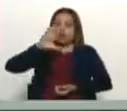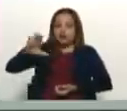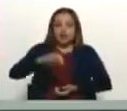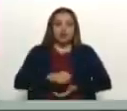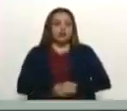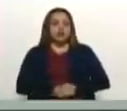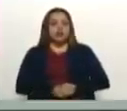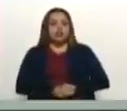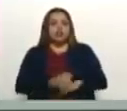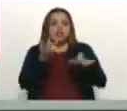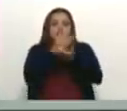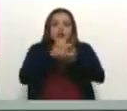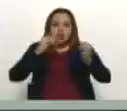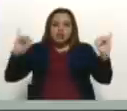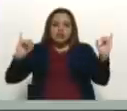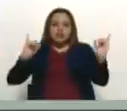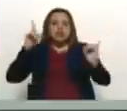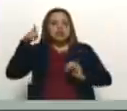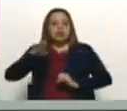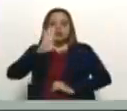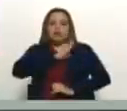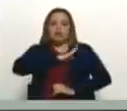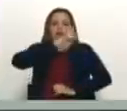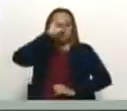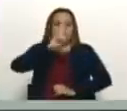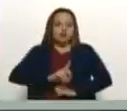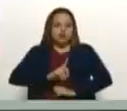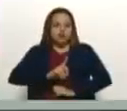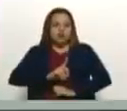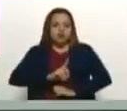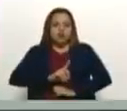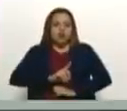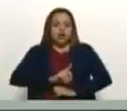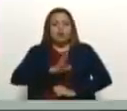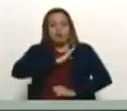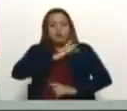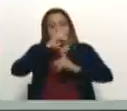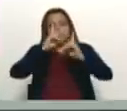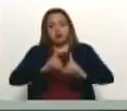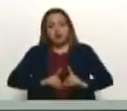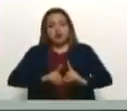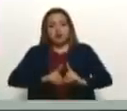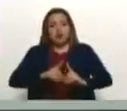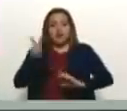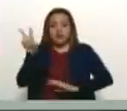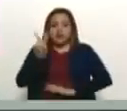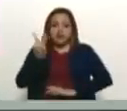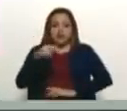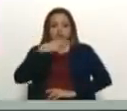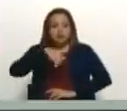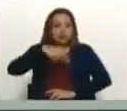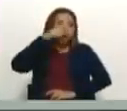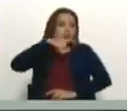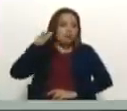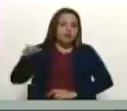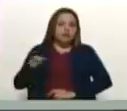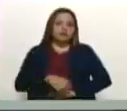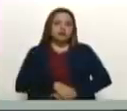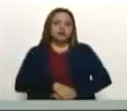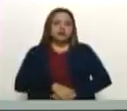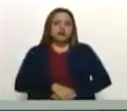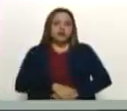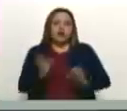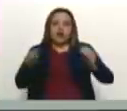de la independencia y de la autodeterminación de la República Bolivariana de Venezuela, de nuestro pueblo. Una